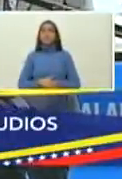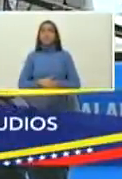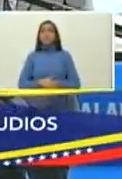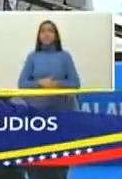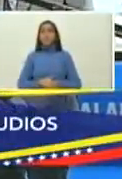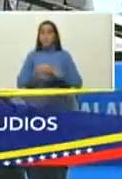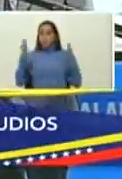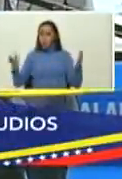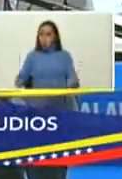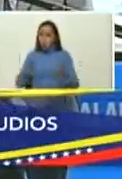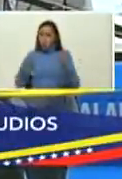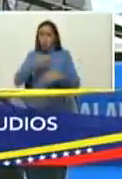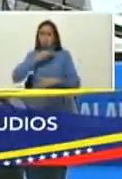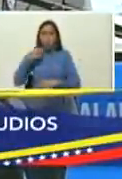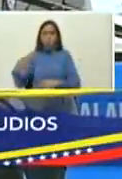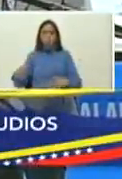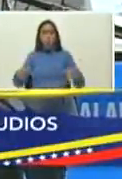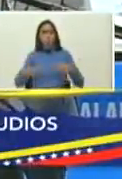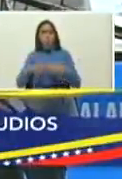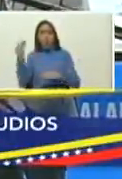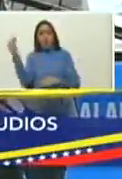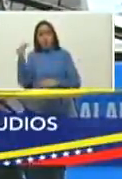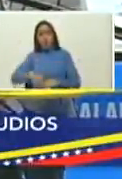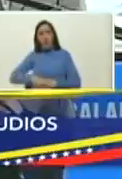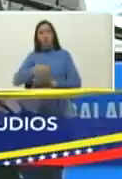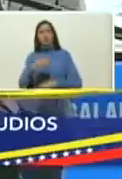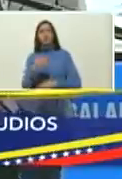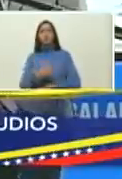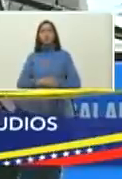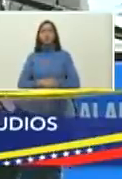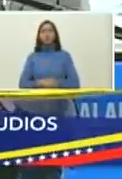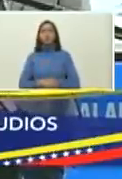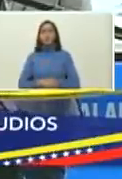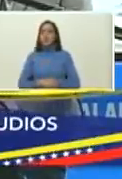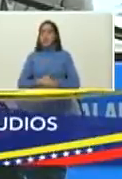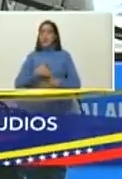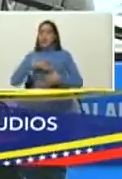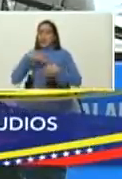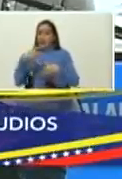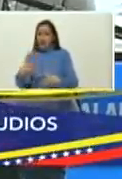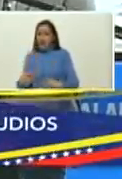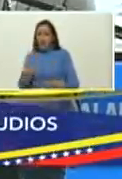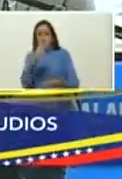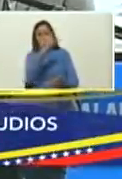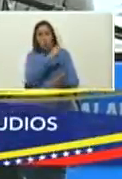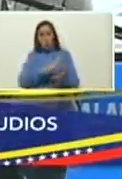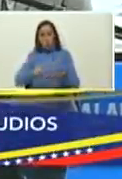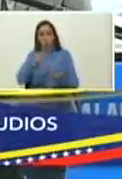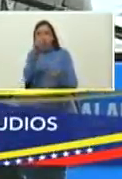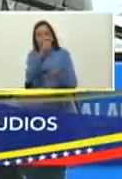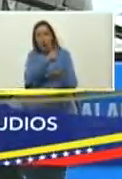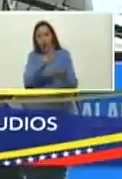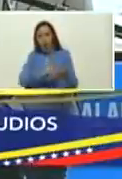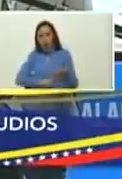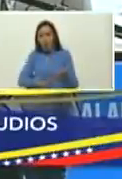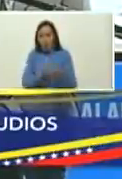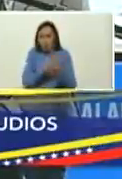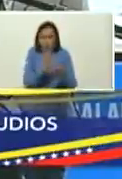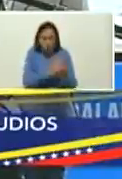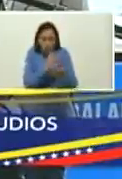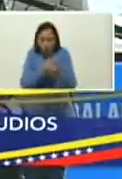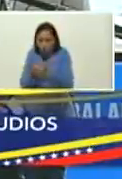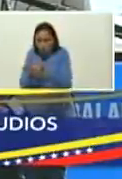que levanten entre la juventud más joven el interés por la poesía por la literatura por el ensayo